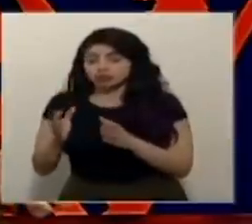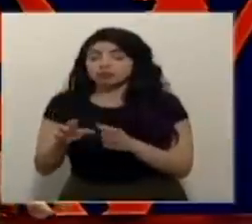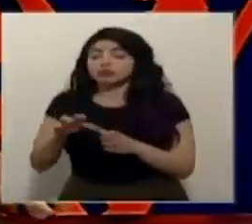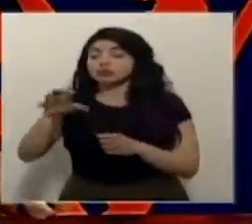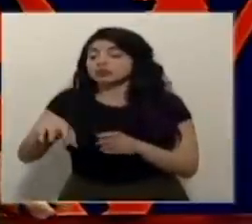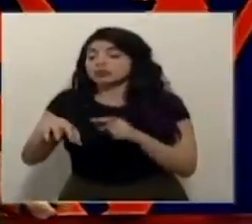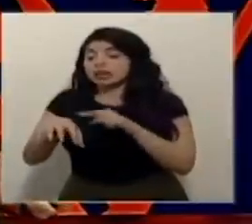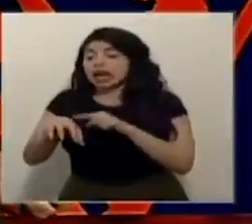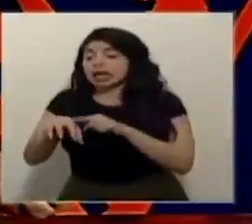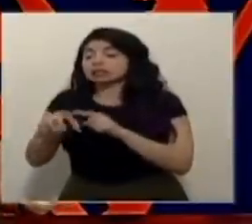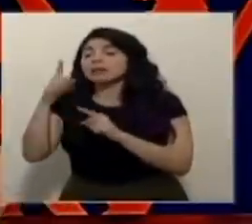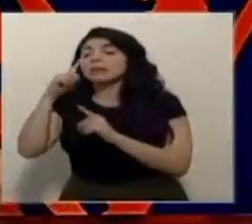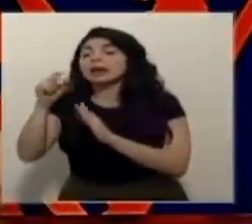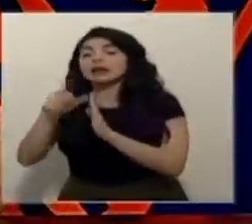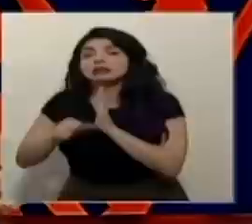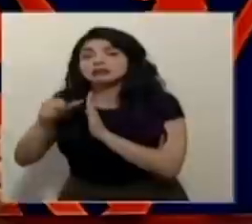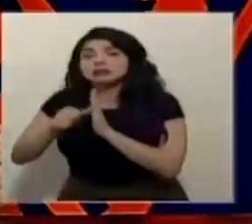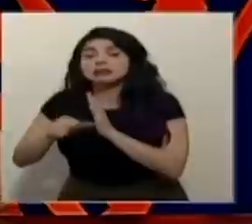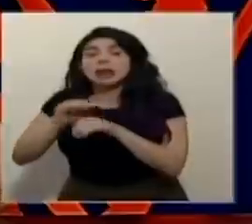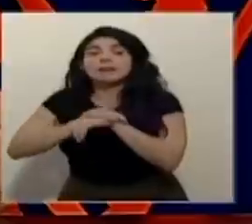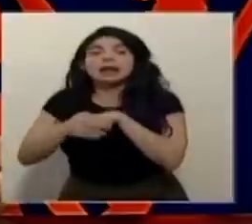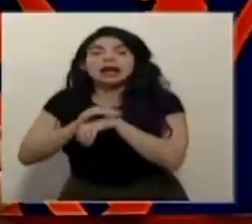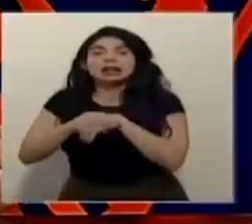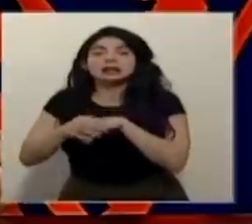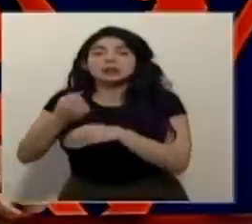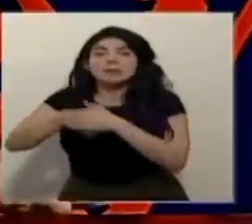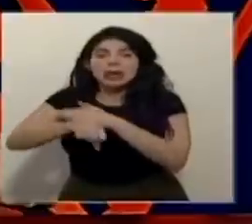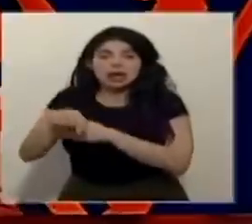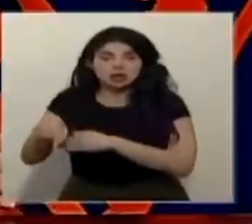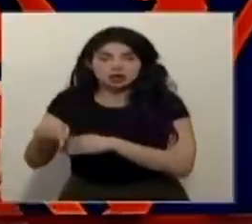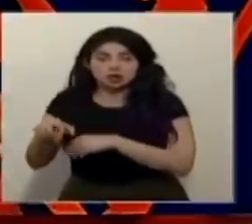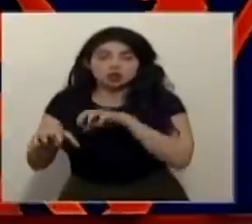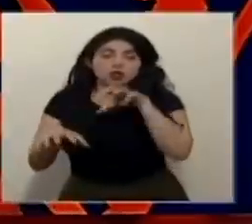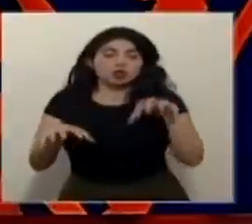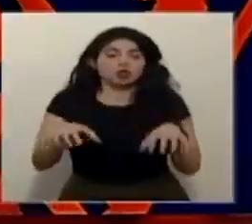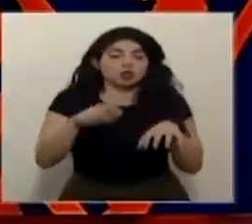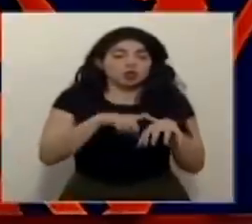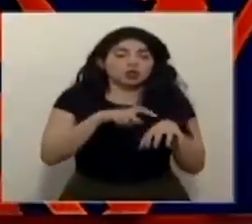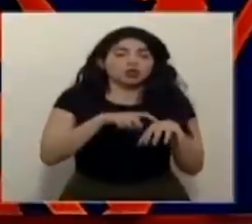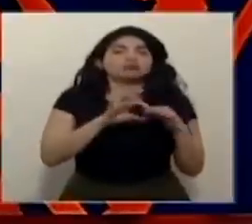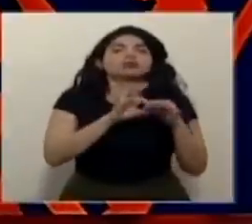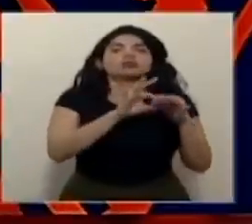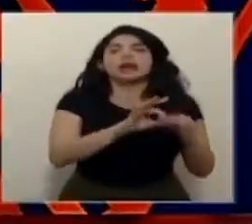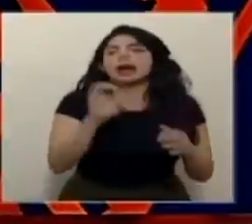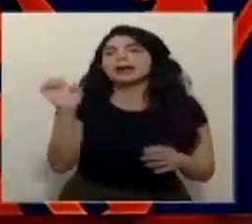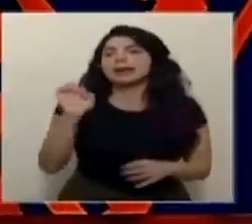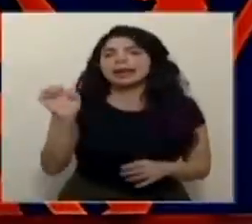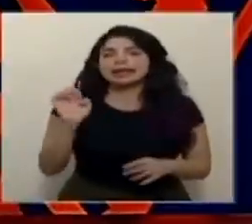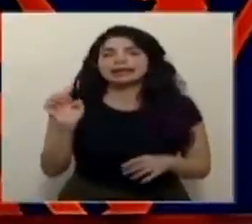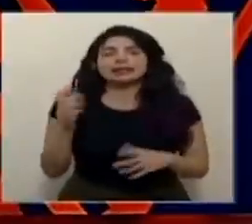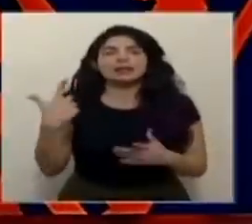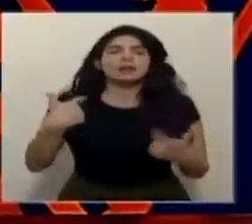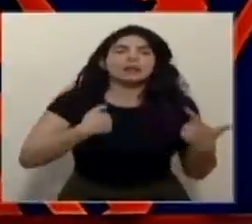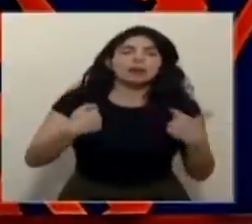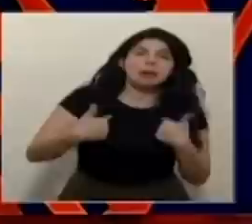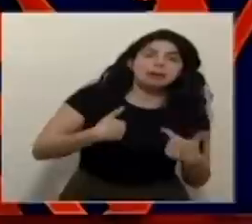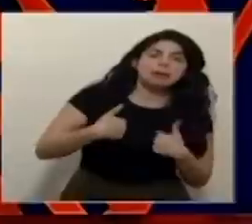las emergencias obstétricas, es decir, los embarazos, los partos, y otro para atender emergencias como baleados,